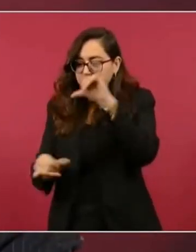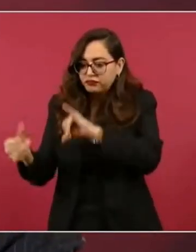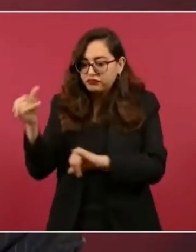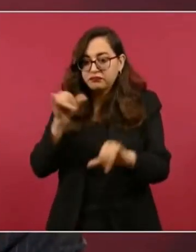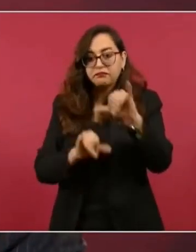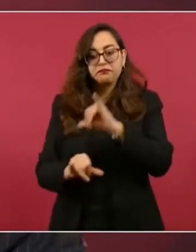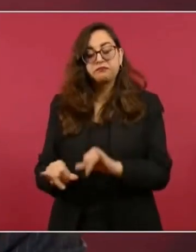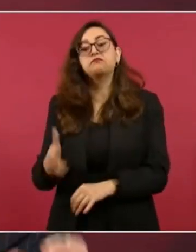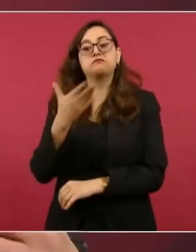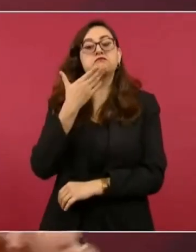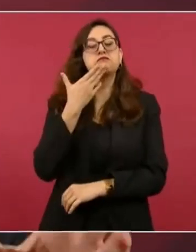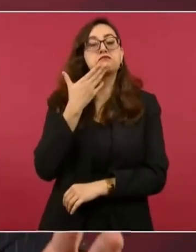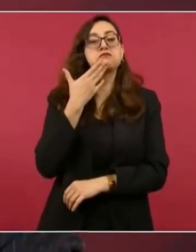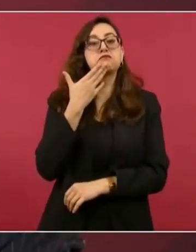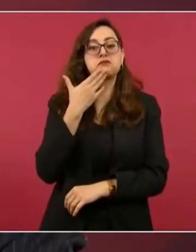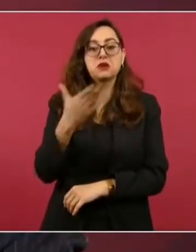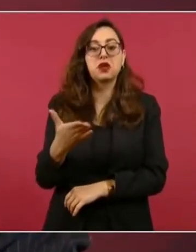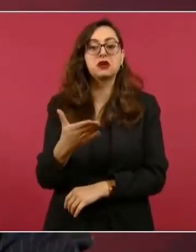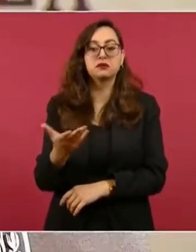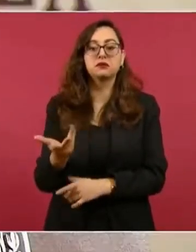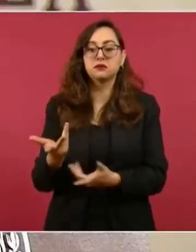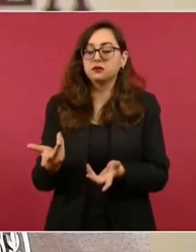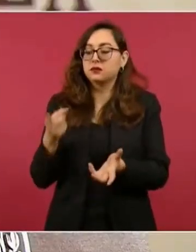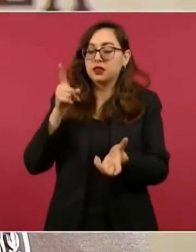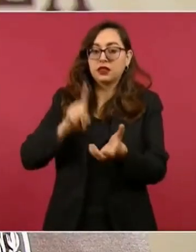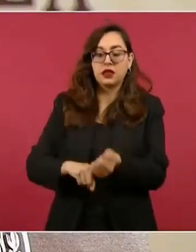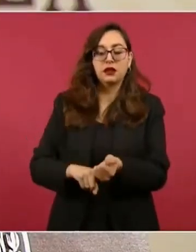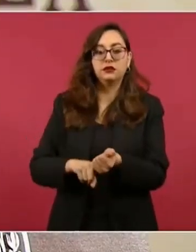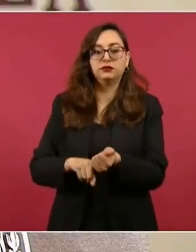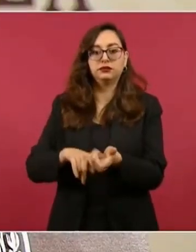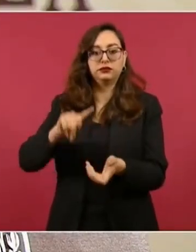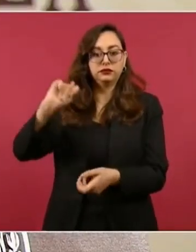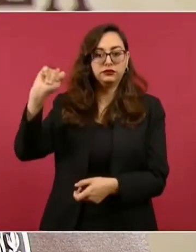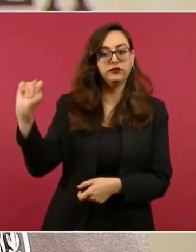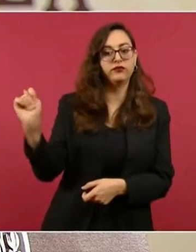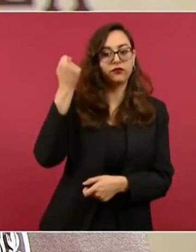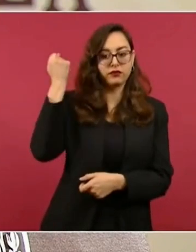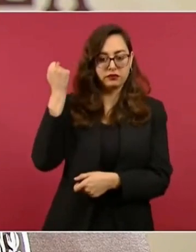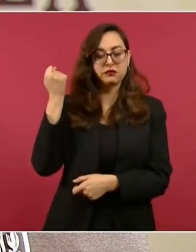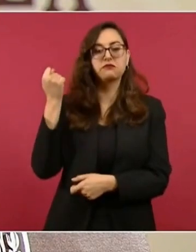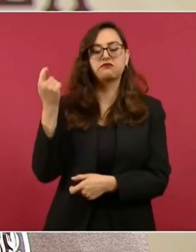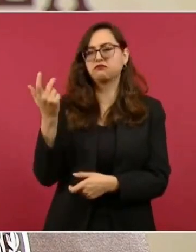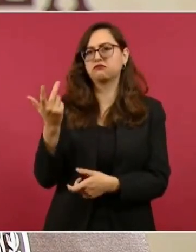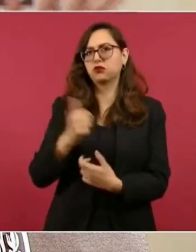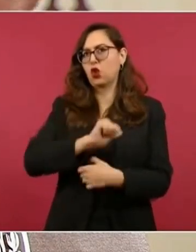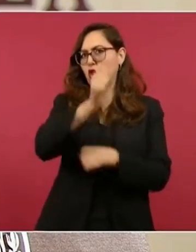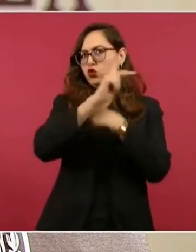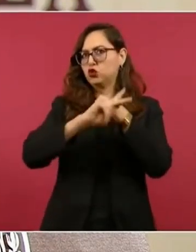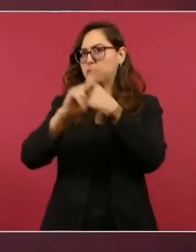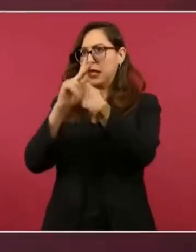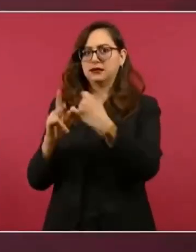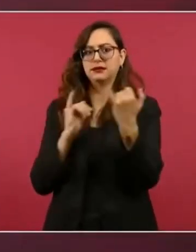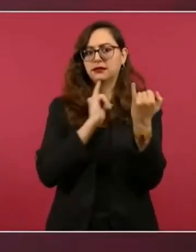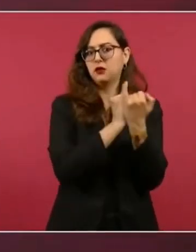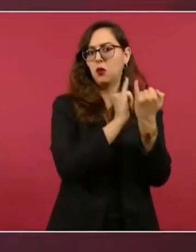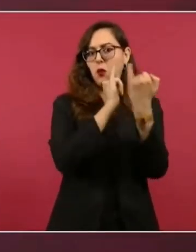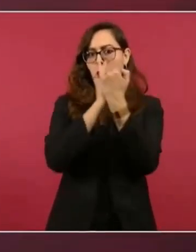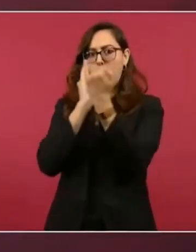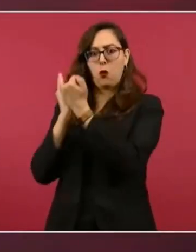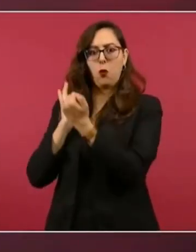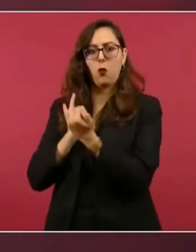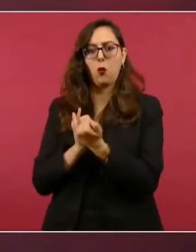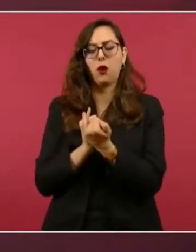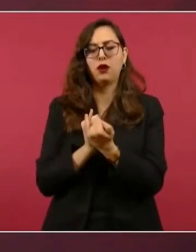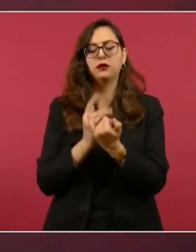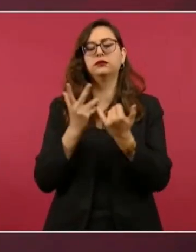Utiliza una plataforma tecnológica ya muy conocida contra ciertas infecciones que originalmente afectaban